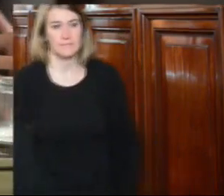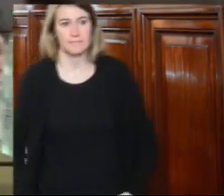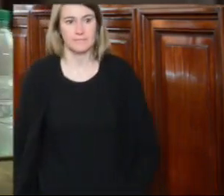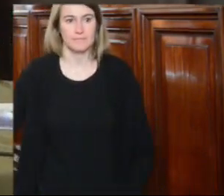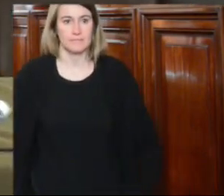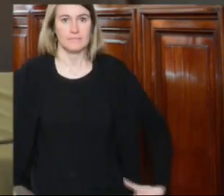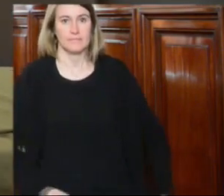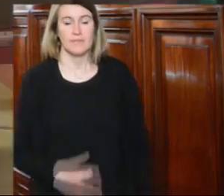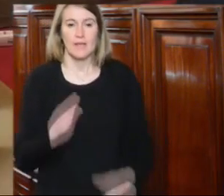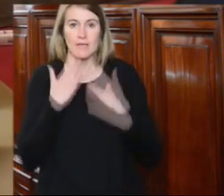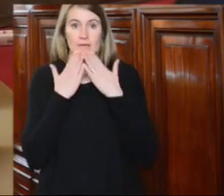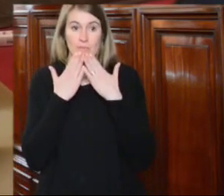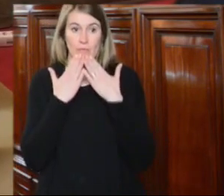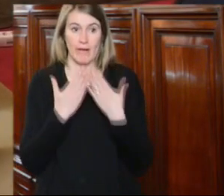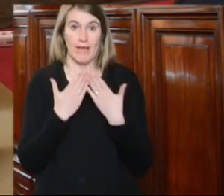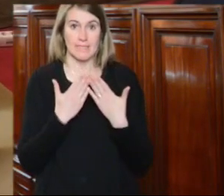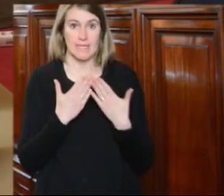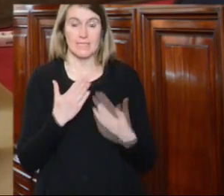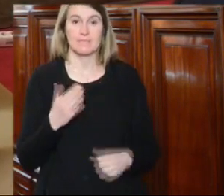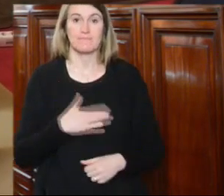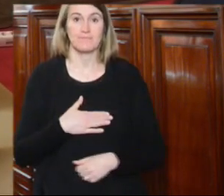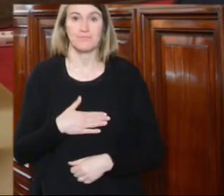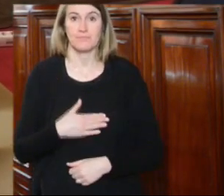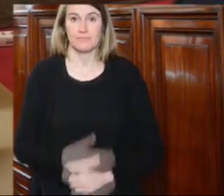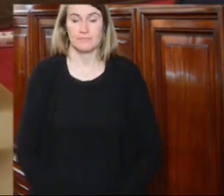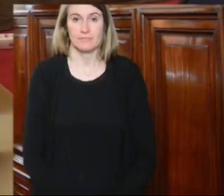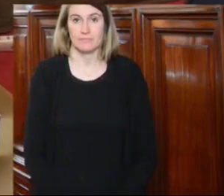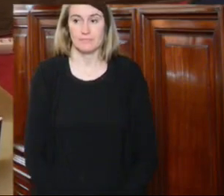muchas gracias la palabra para ustedes